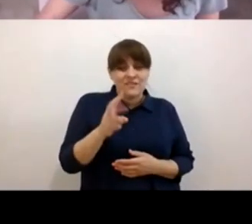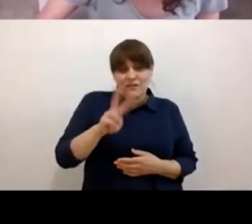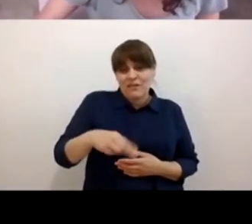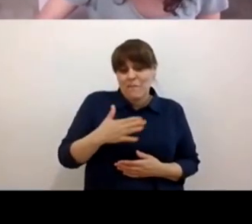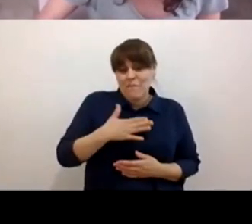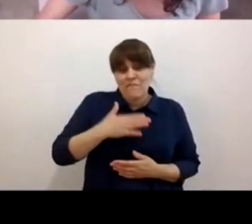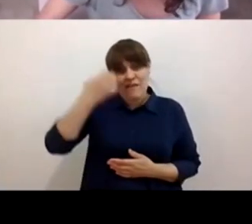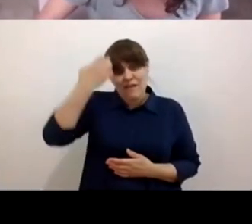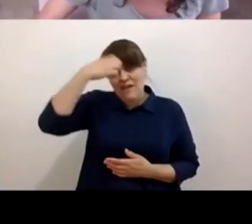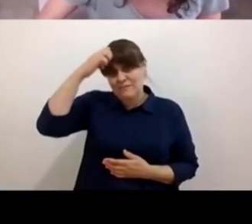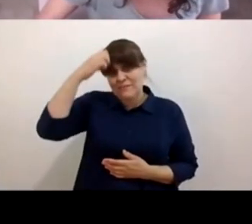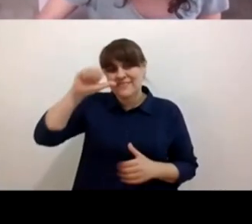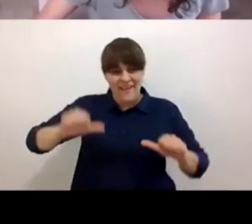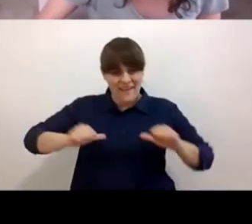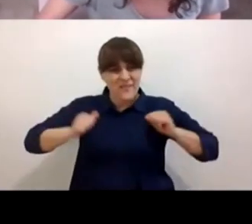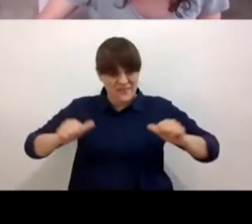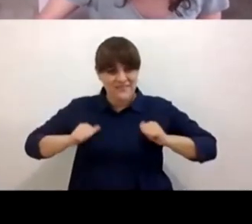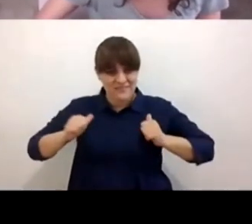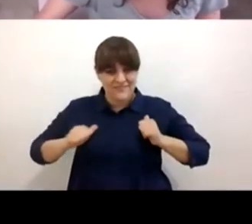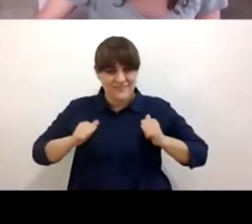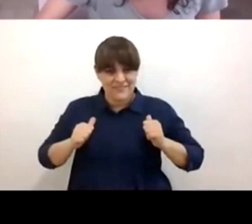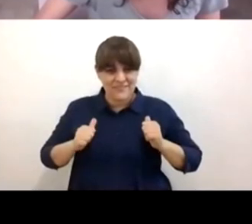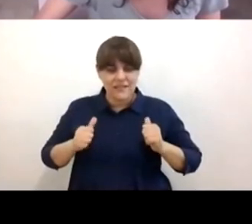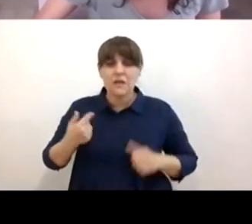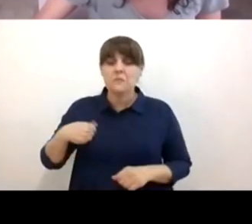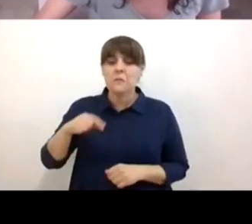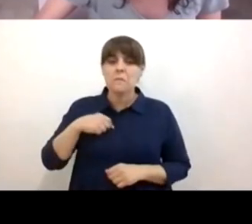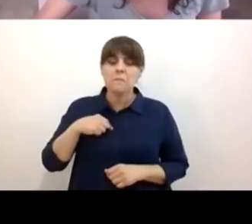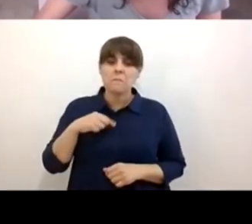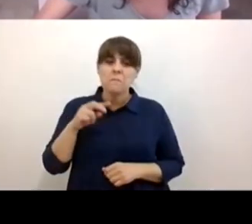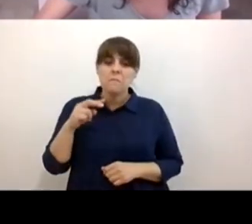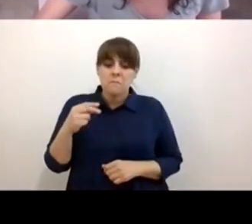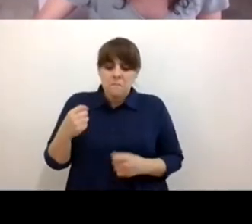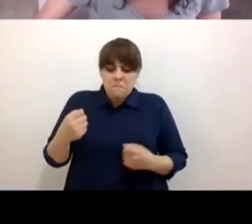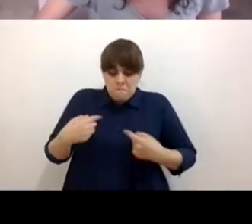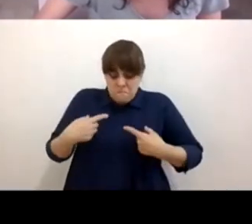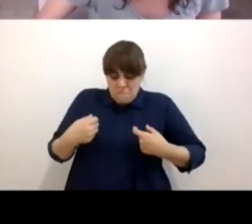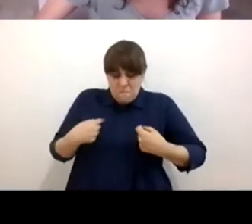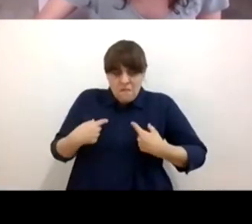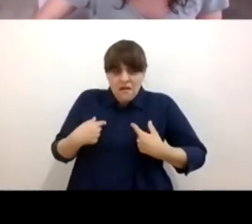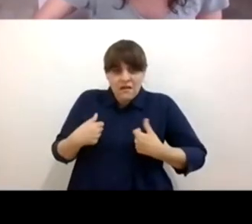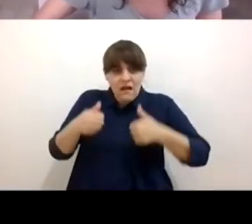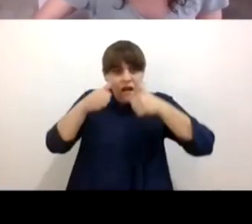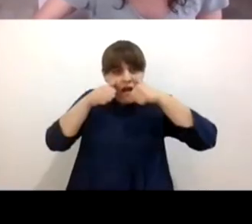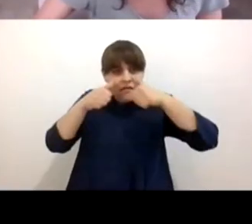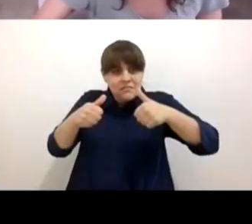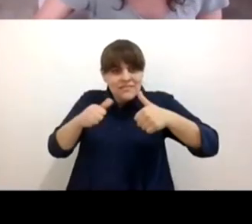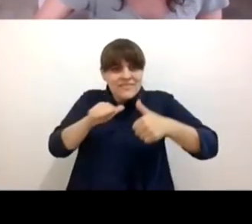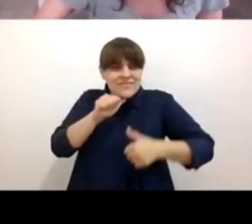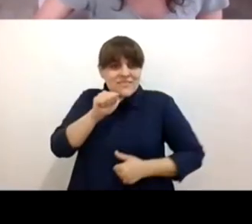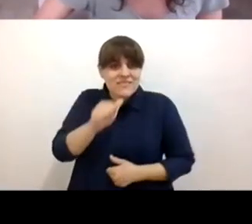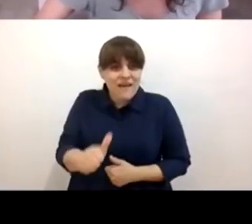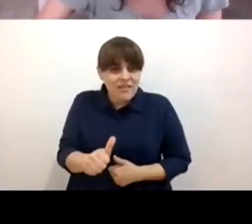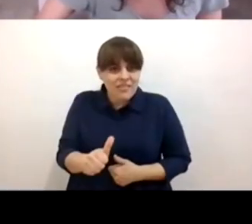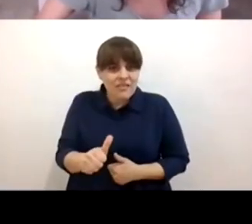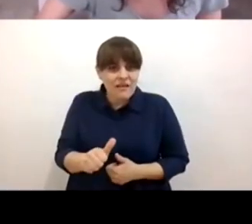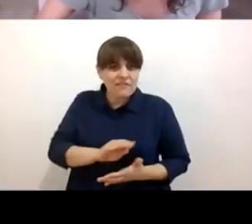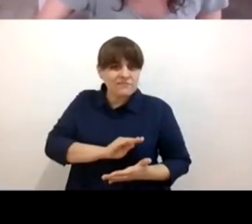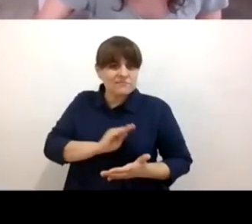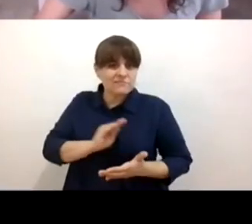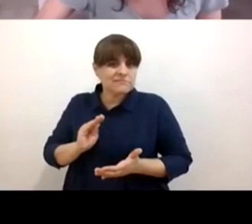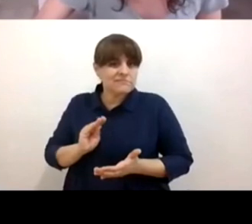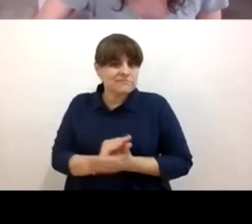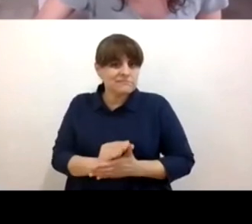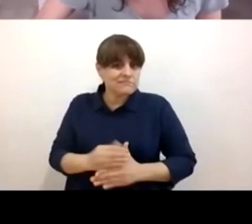y muchas veces no escuchamos no nos escuchamos a nosotros mismos y con esta parte